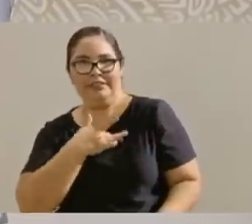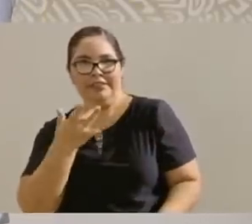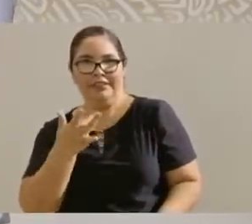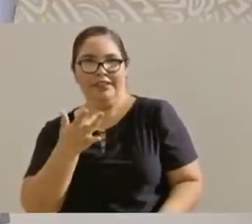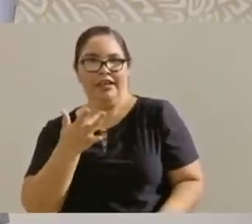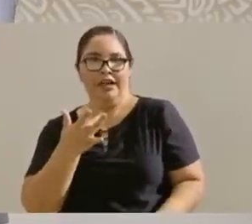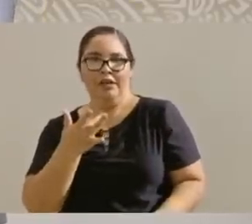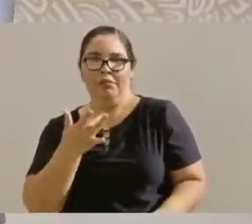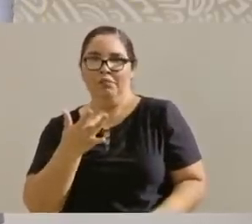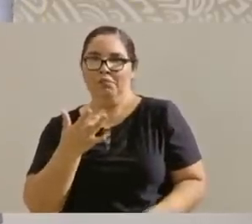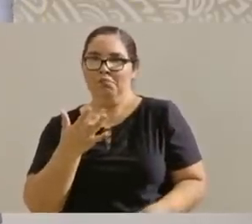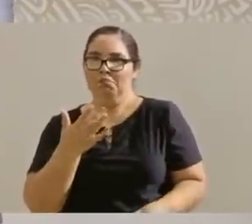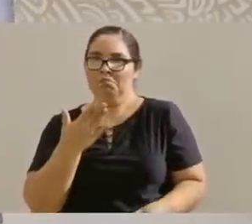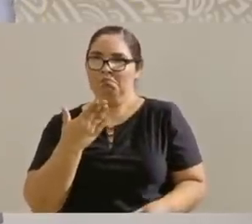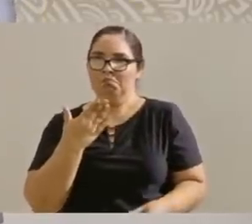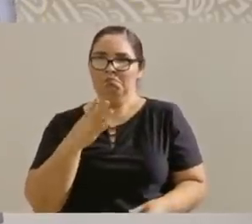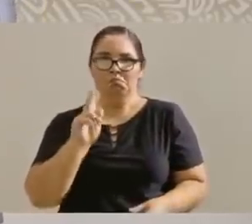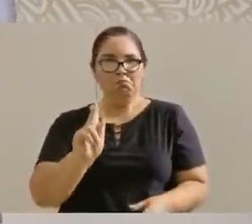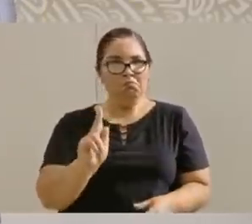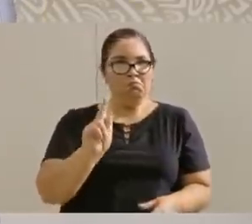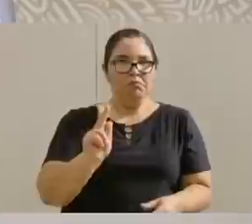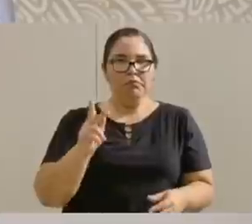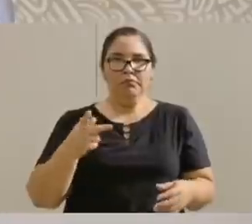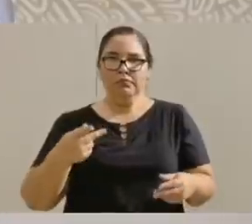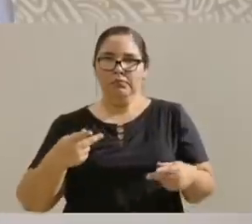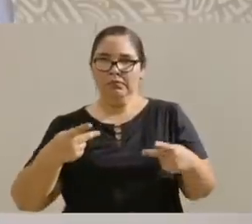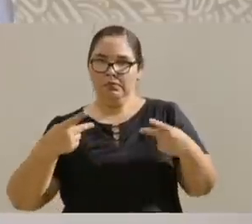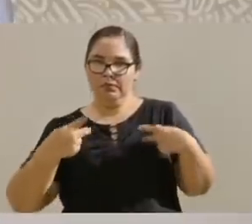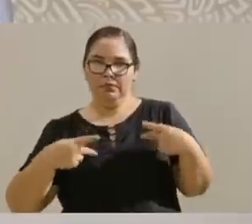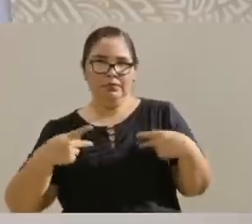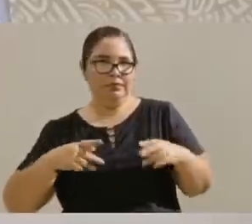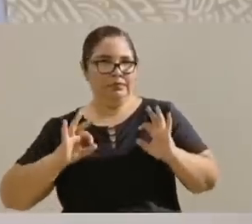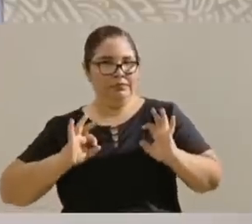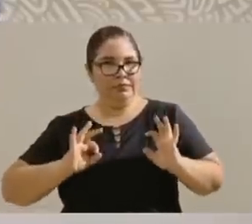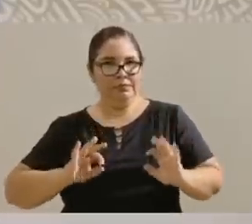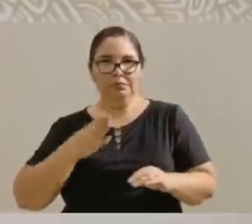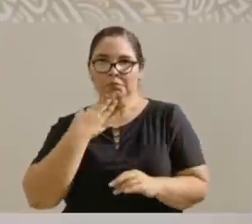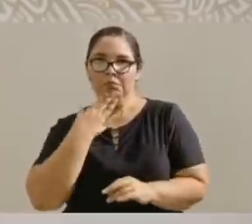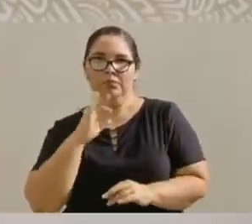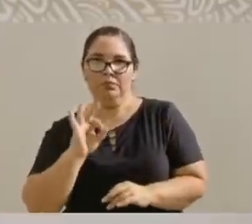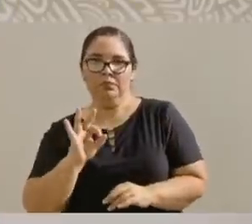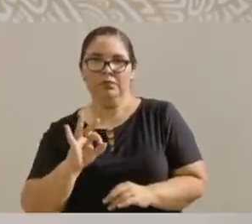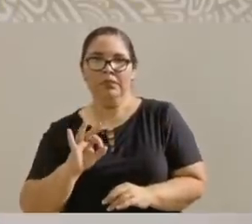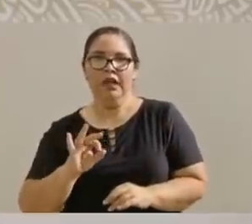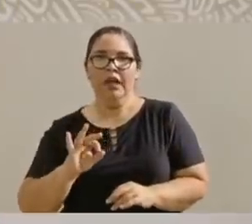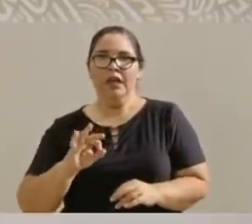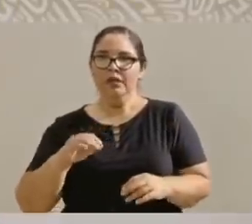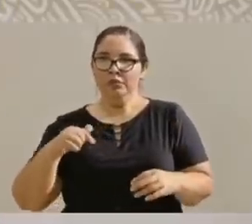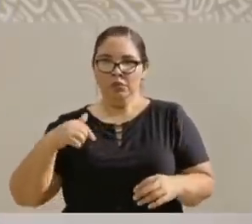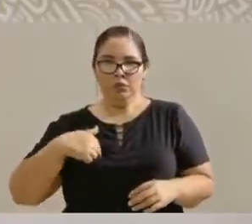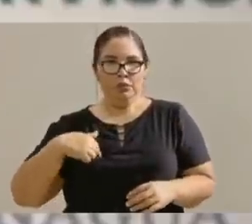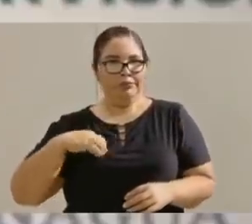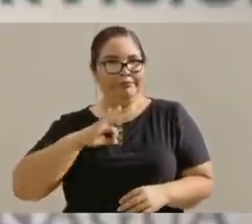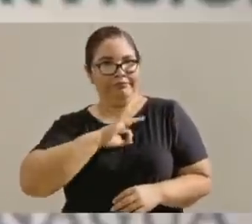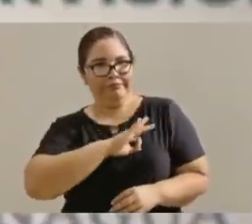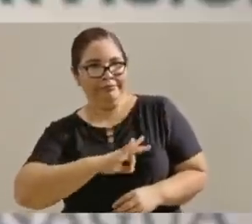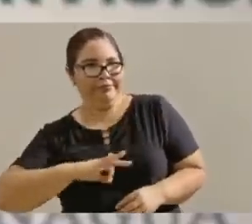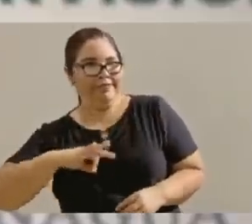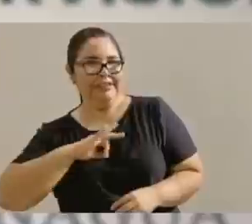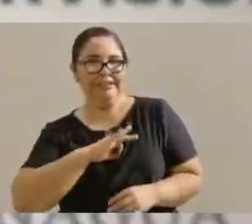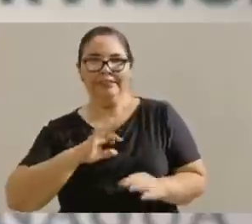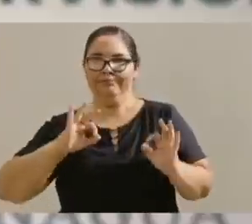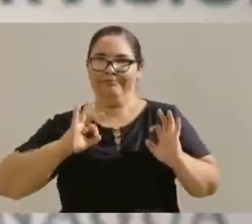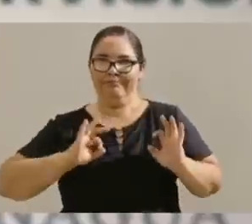como personas que tenemos la dicha enorme de